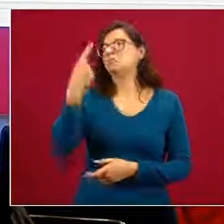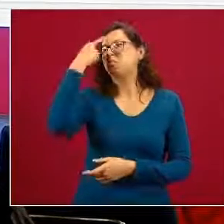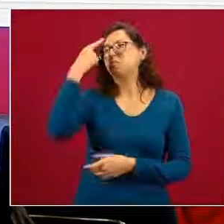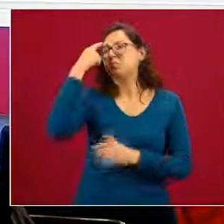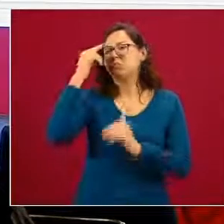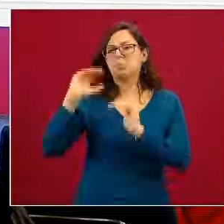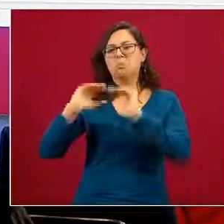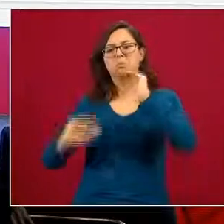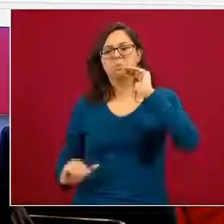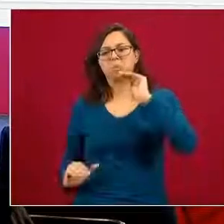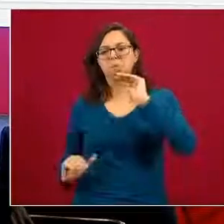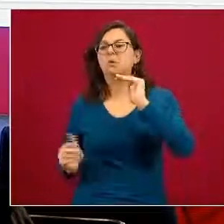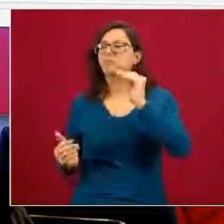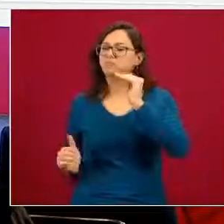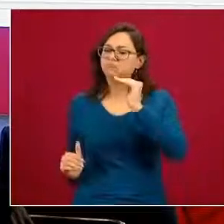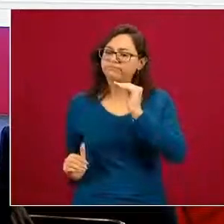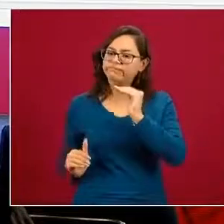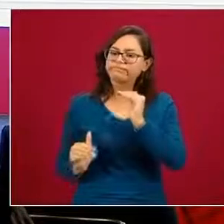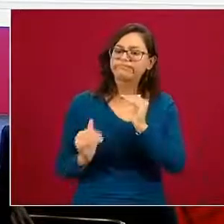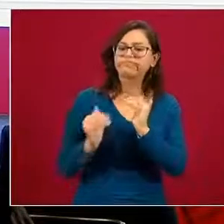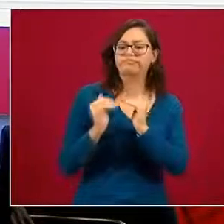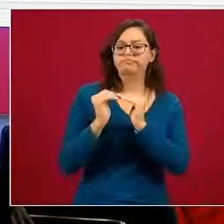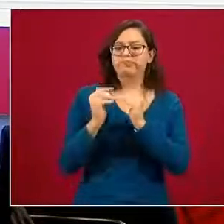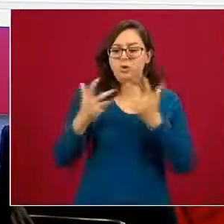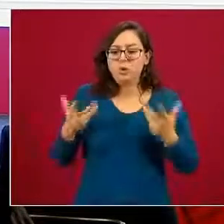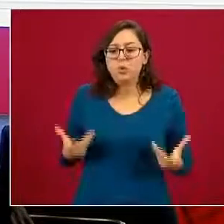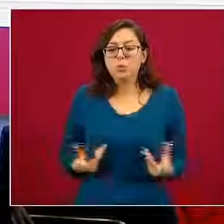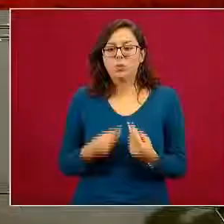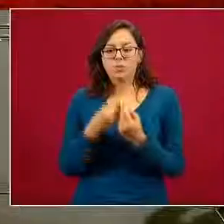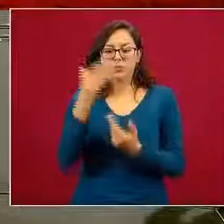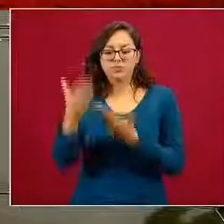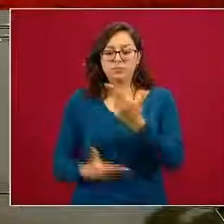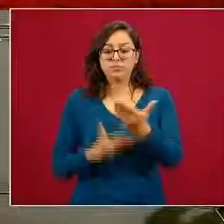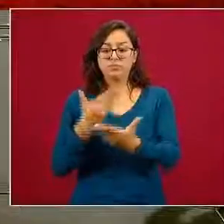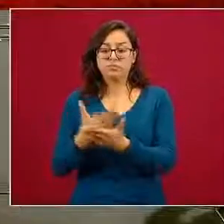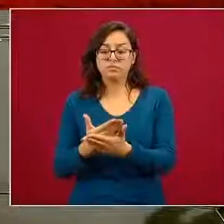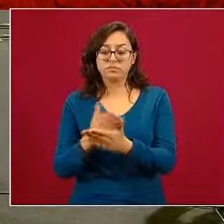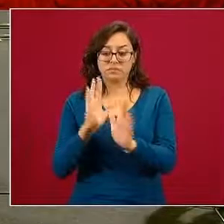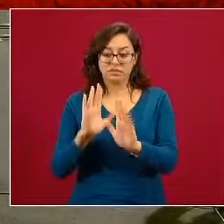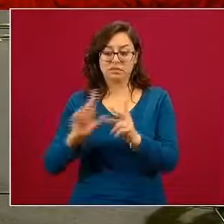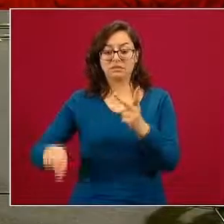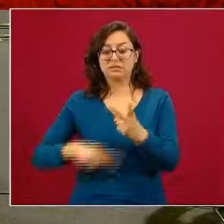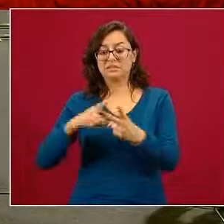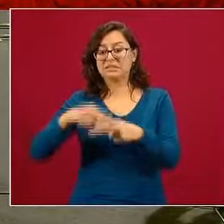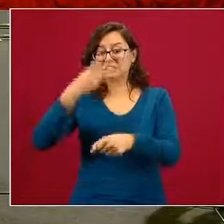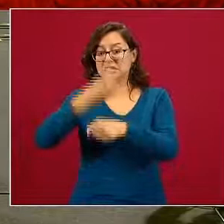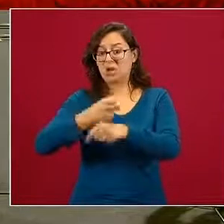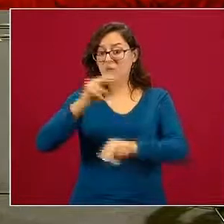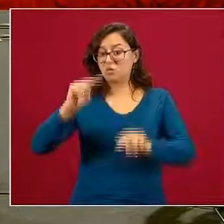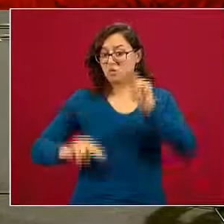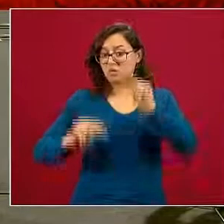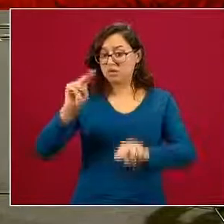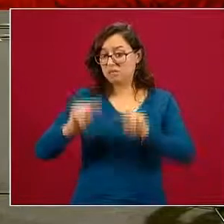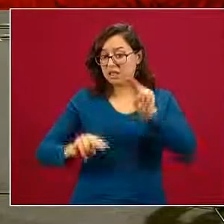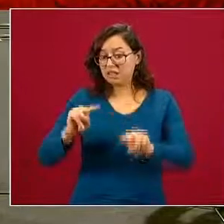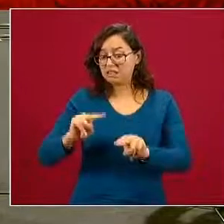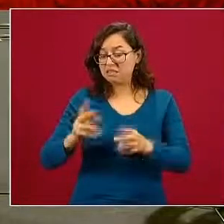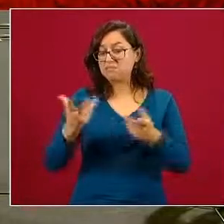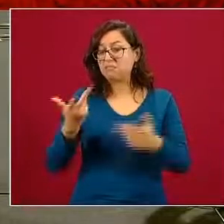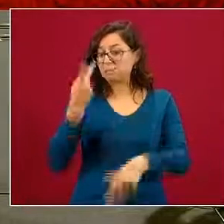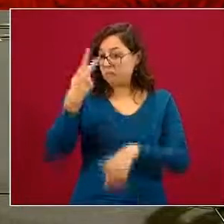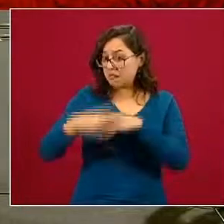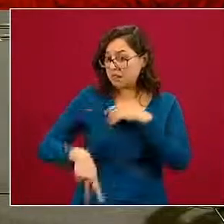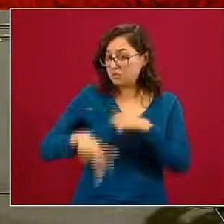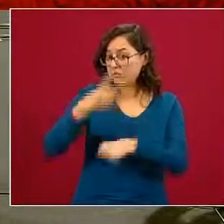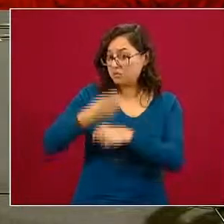una propuesta trabajada en conjunto después necesitamos un segundo nivel que trabaje el segundo nivel de